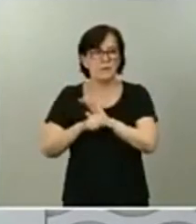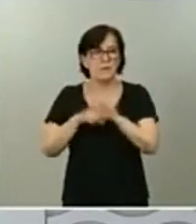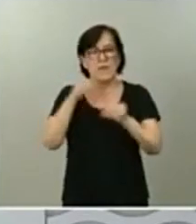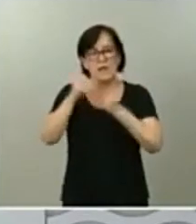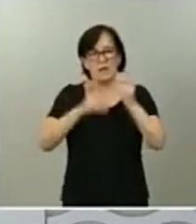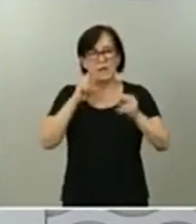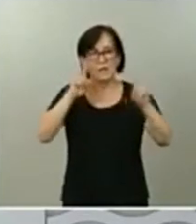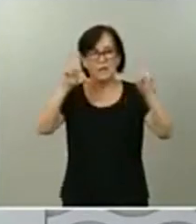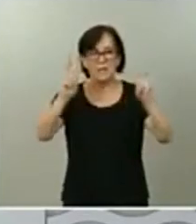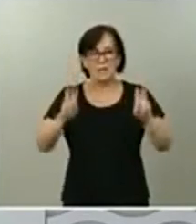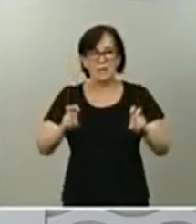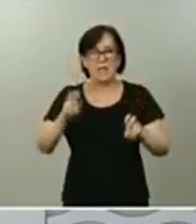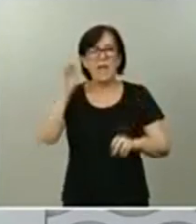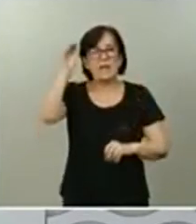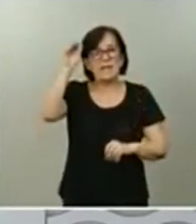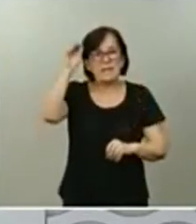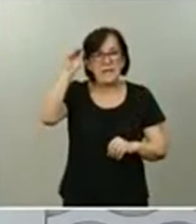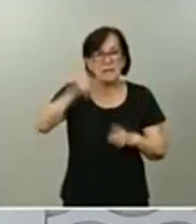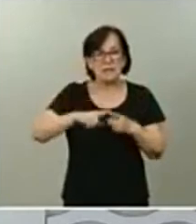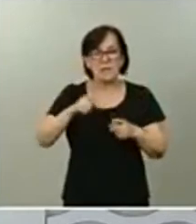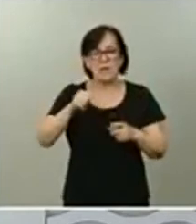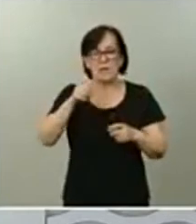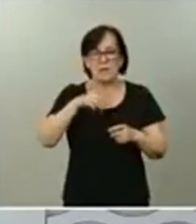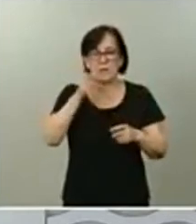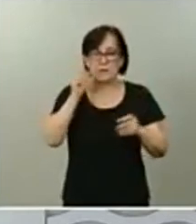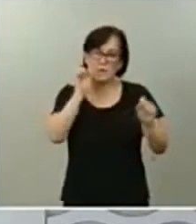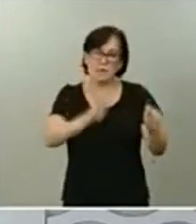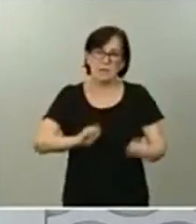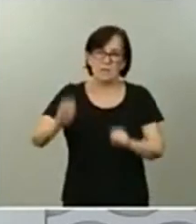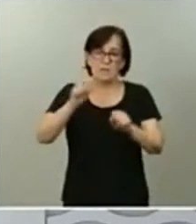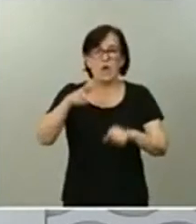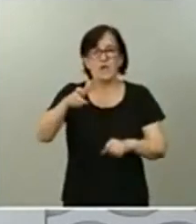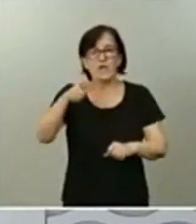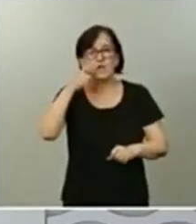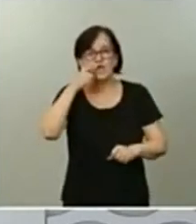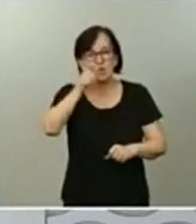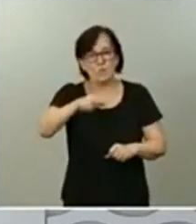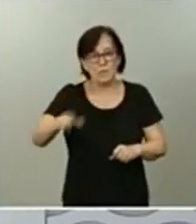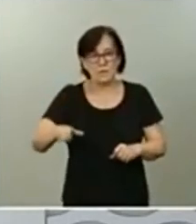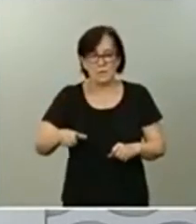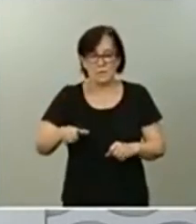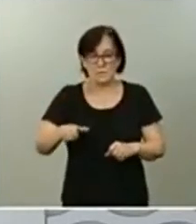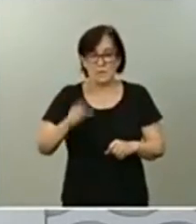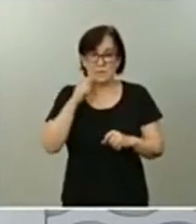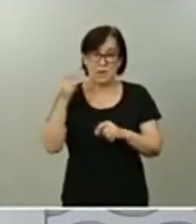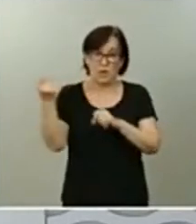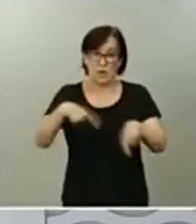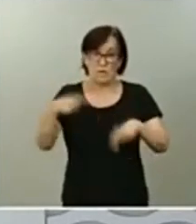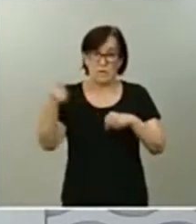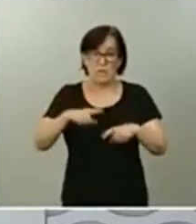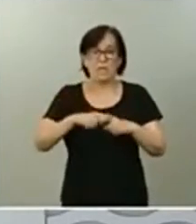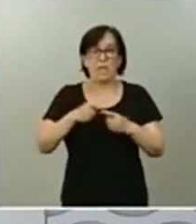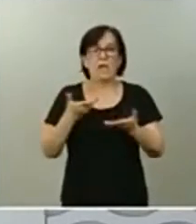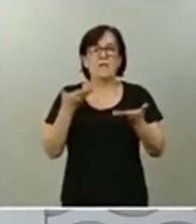de extranjería destinada a la defensa de los derechos humanos de las personas migrantes y favorecer la convivencia y la cohesión